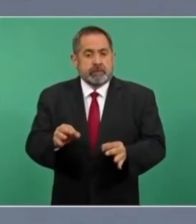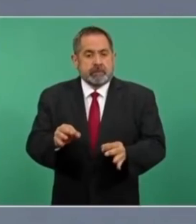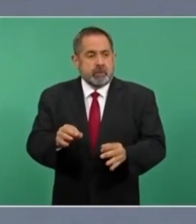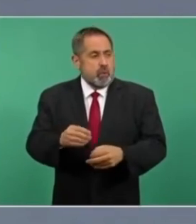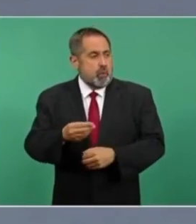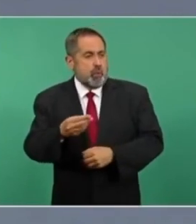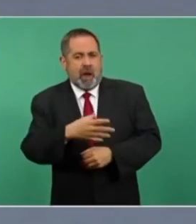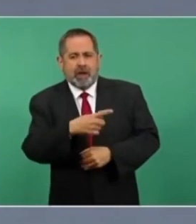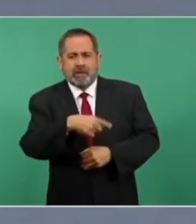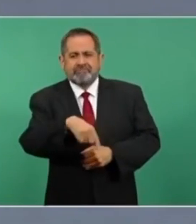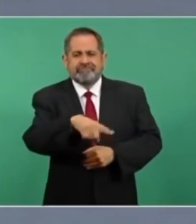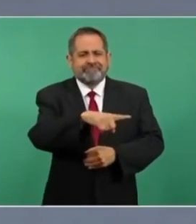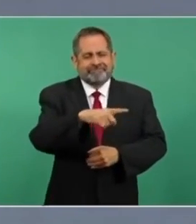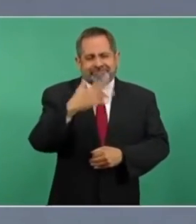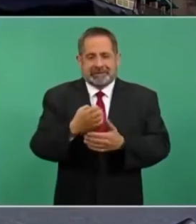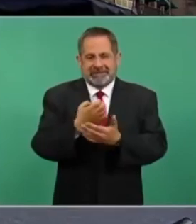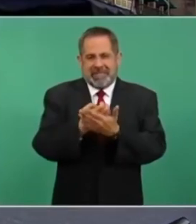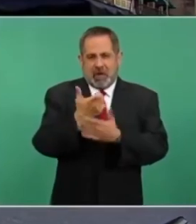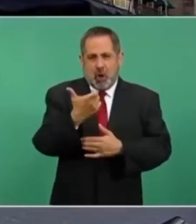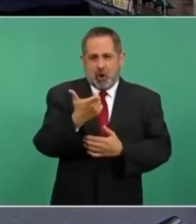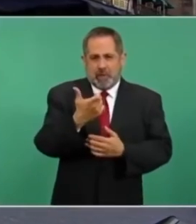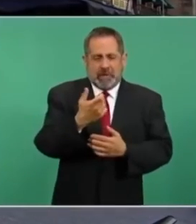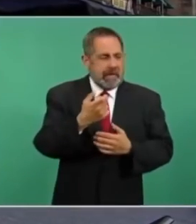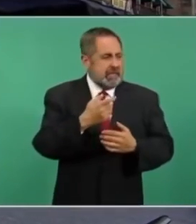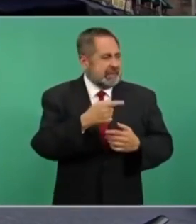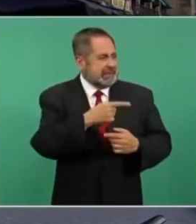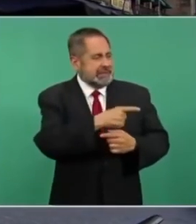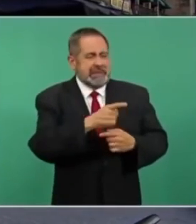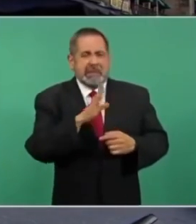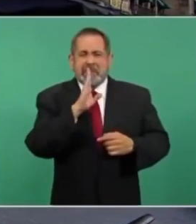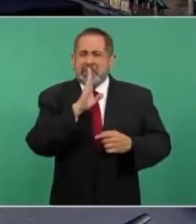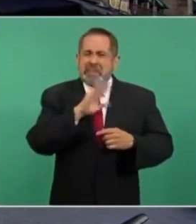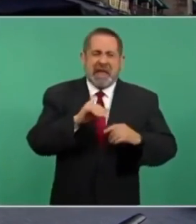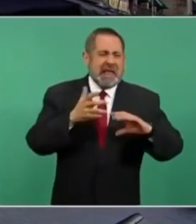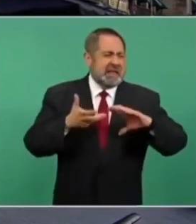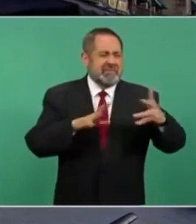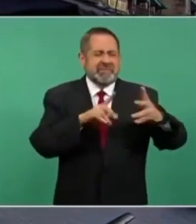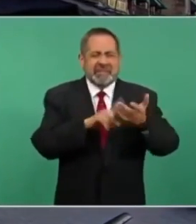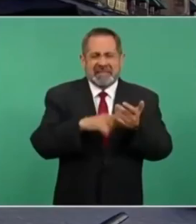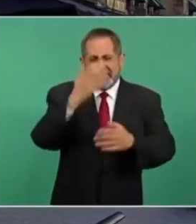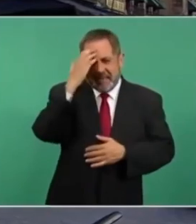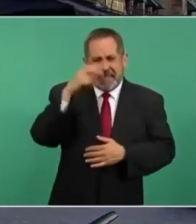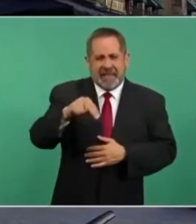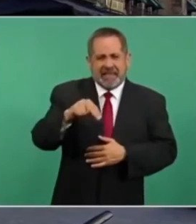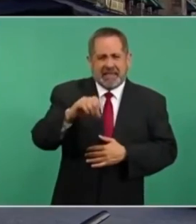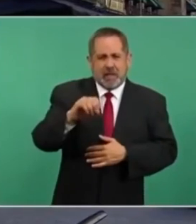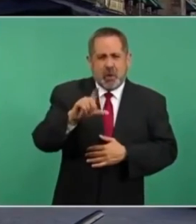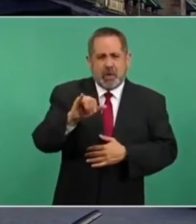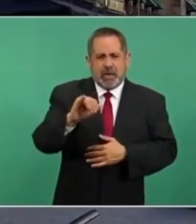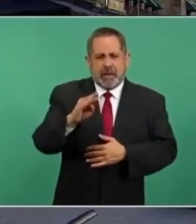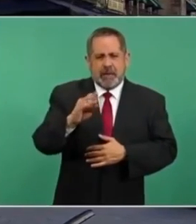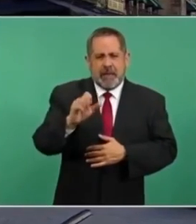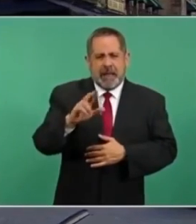comenzara a llegar desde muy temprano a la plaza de la Constitución. Para Noticias TVT, Flor García.